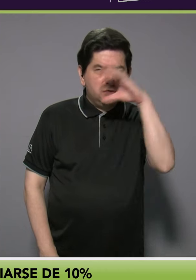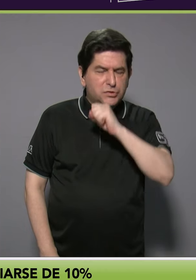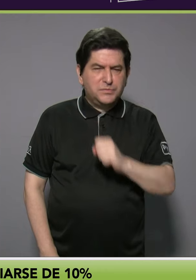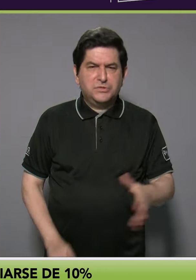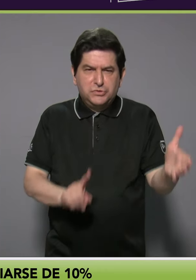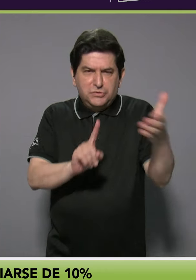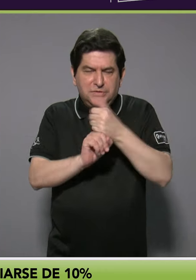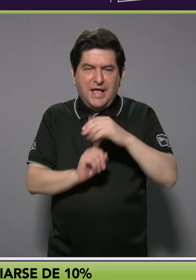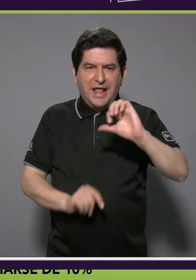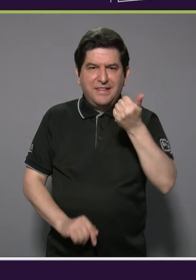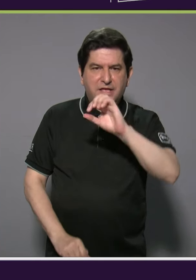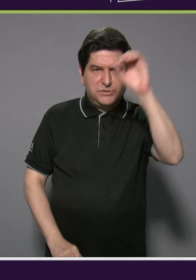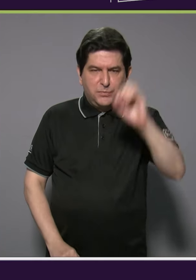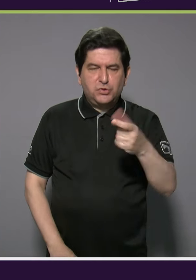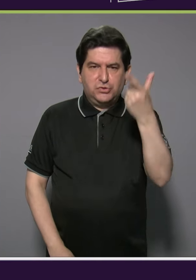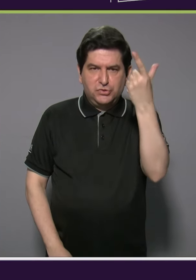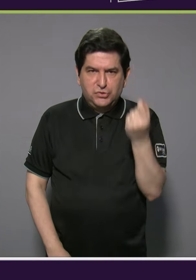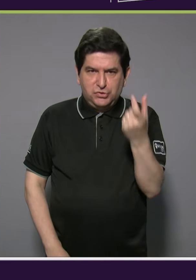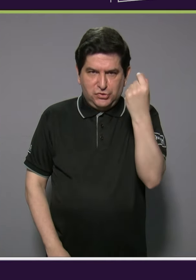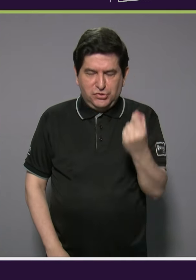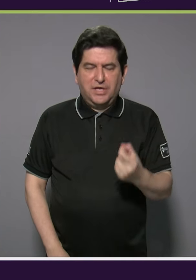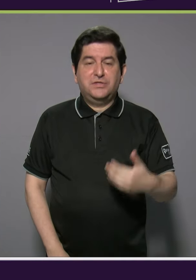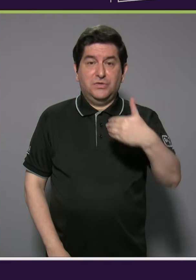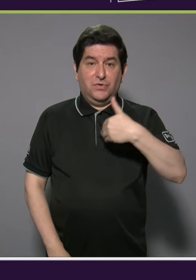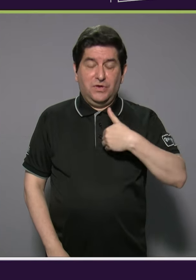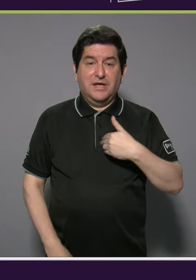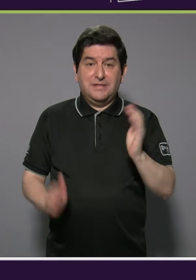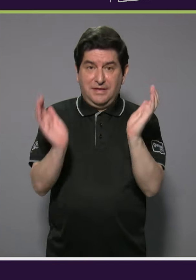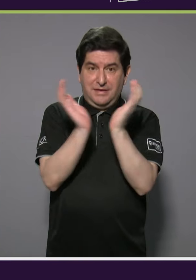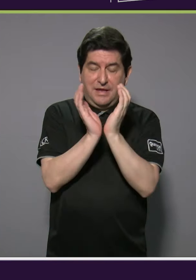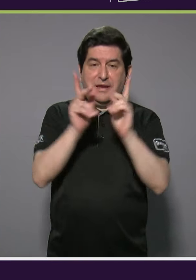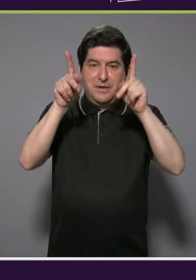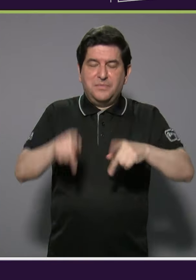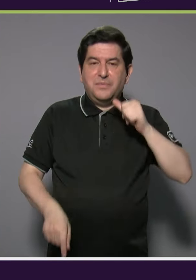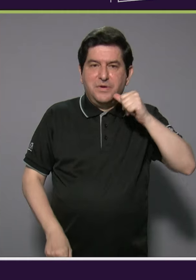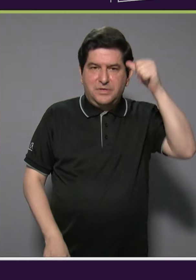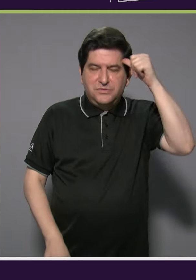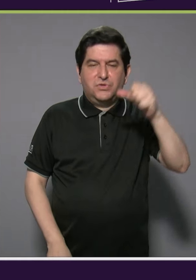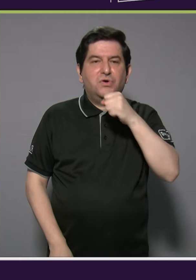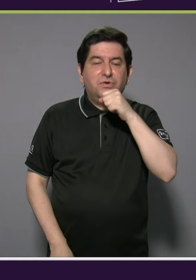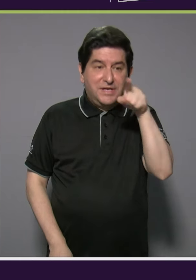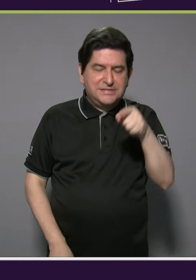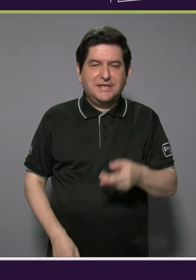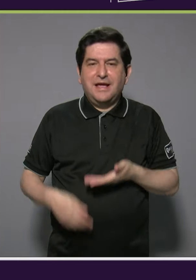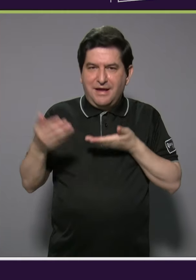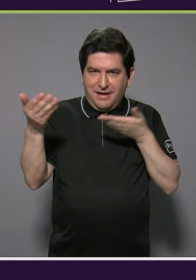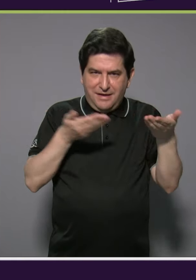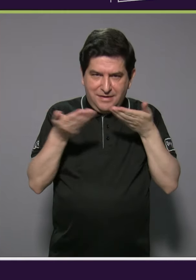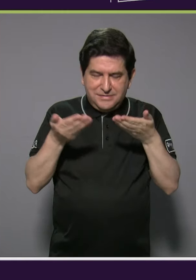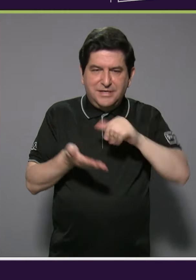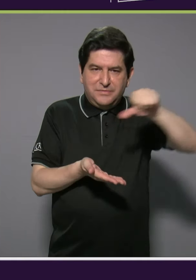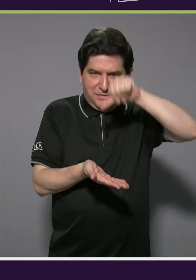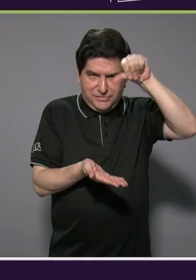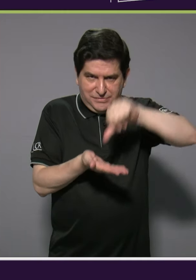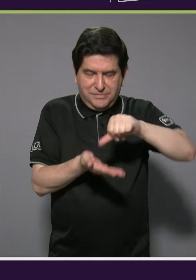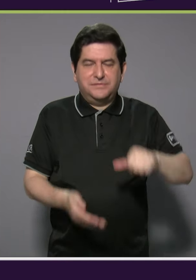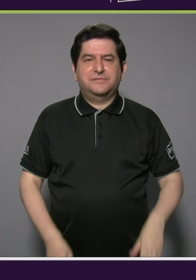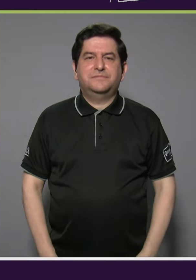apropiarse del 10% de la pensión que reciben de la caja personas adultas mayores atendidas en este centro.